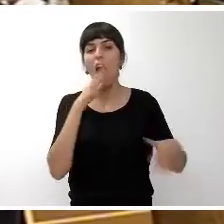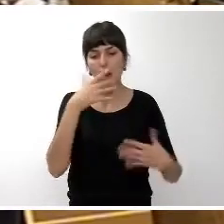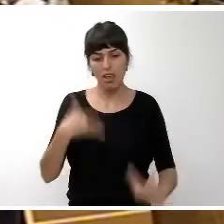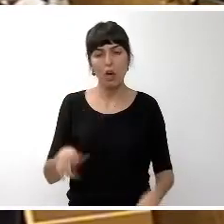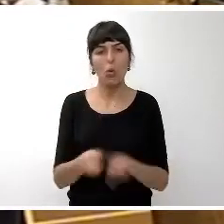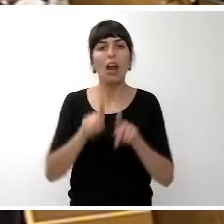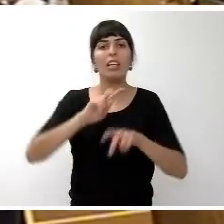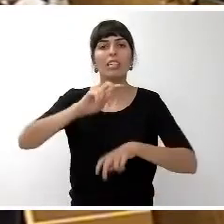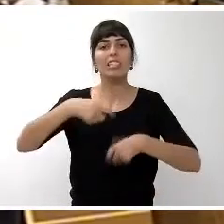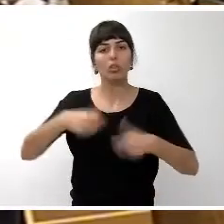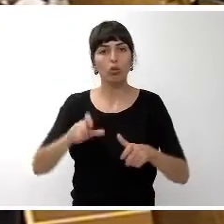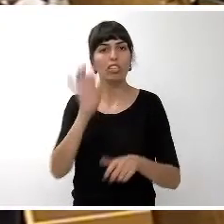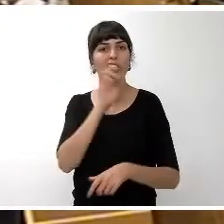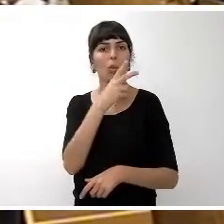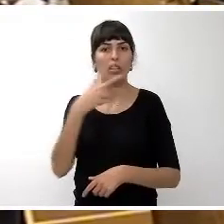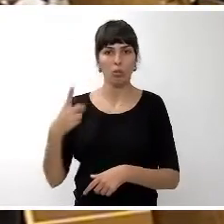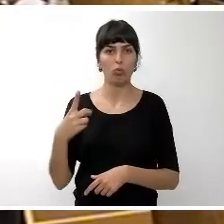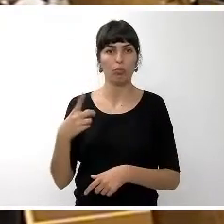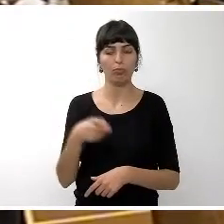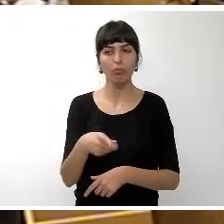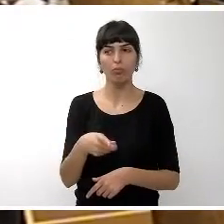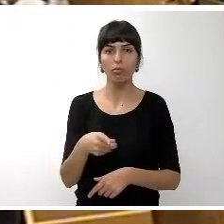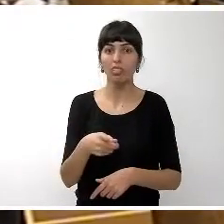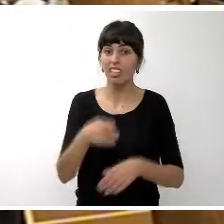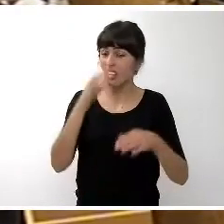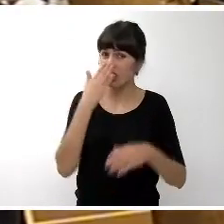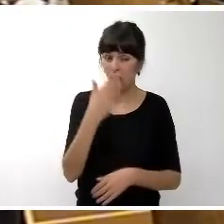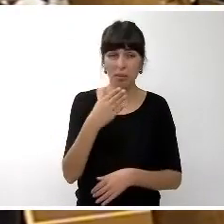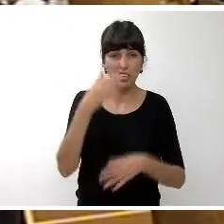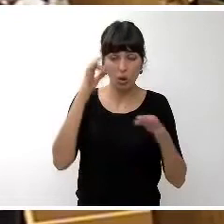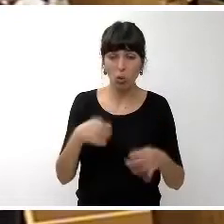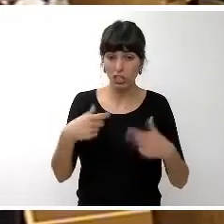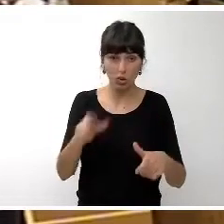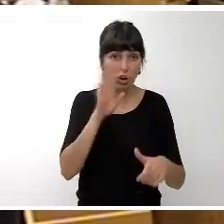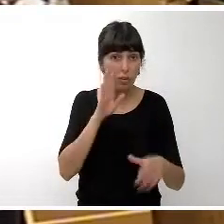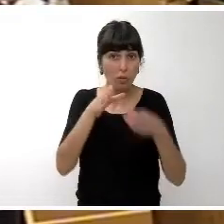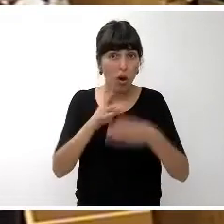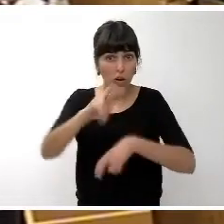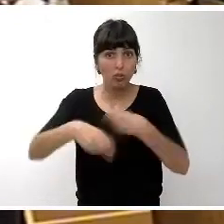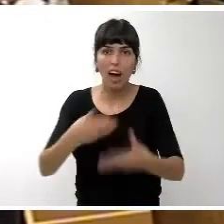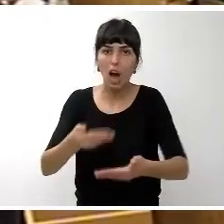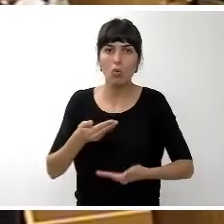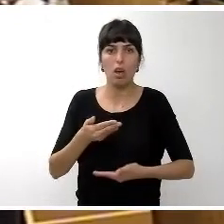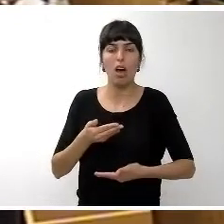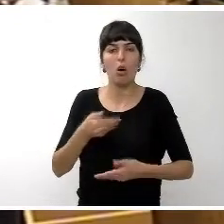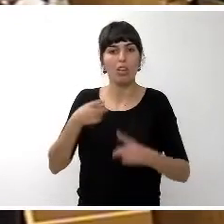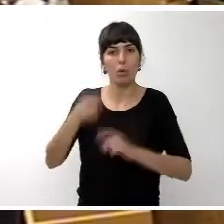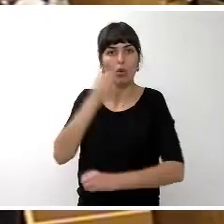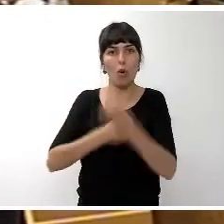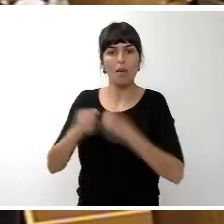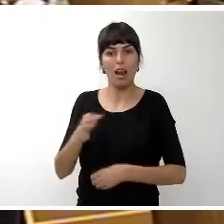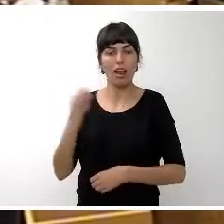del XXI en el que nos va a ayudar sinceramente a desarrollar la economía de nuestra isla y ahora si